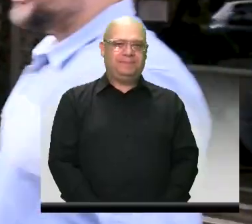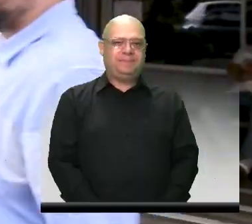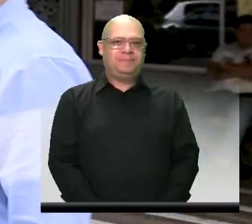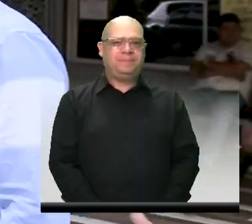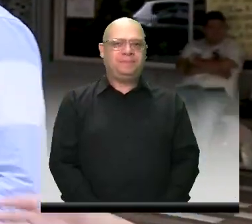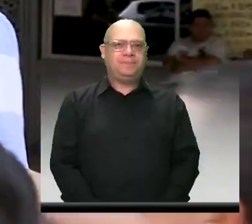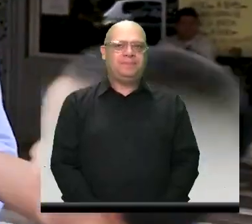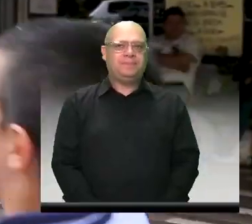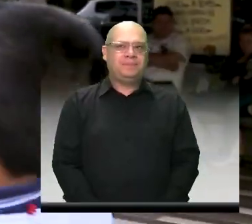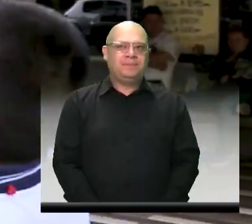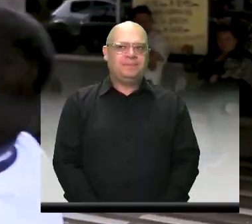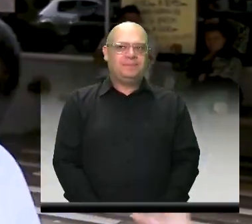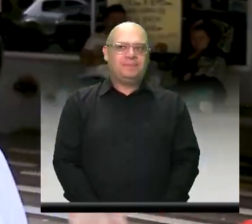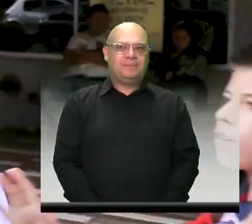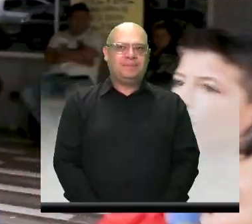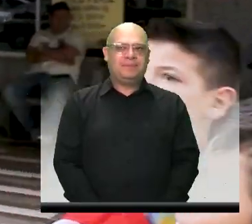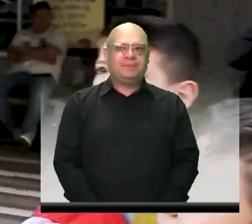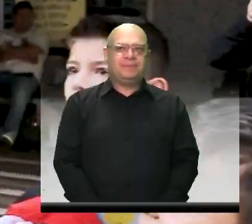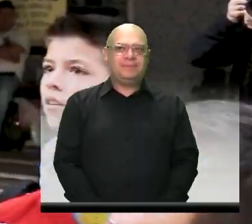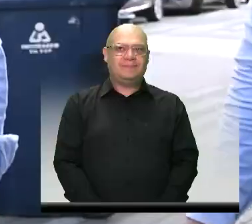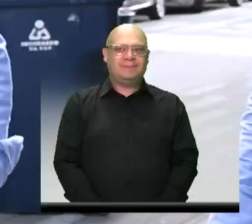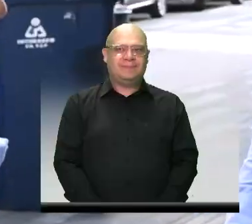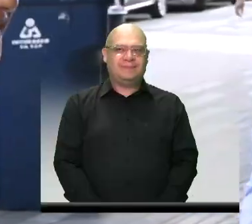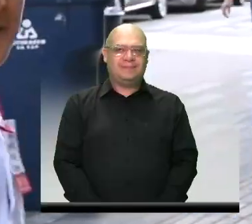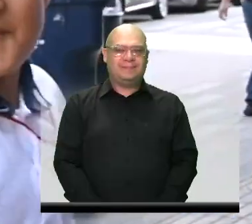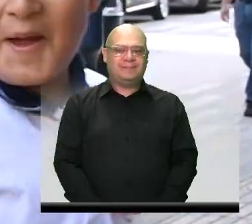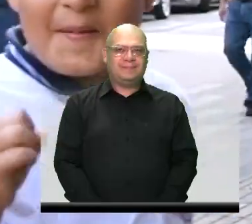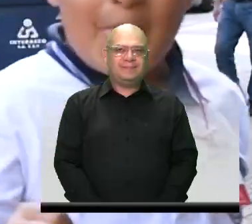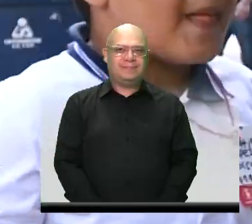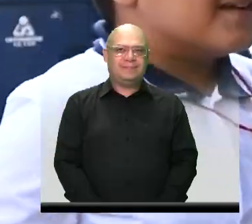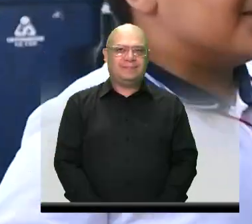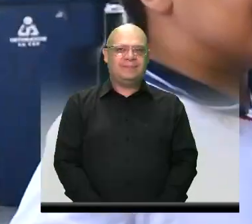El Alcalde de los Niños El